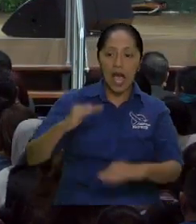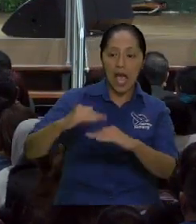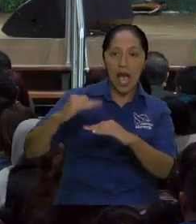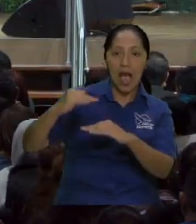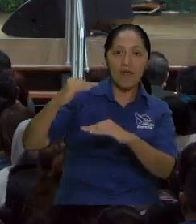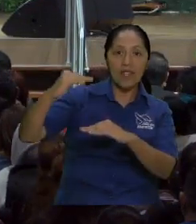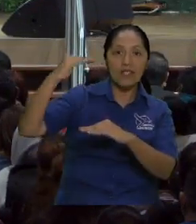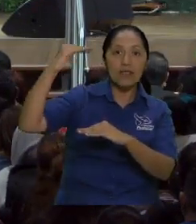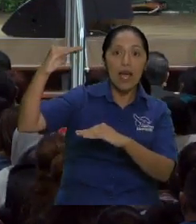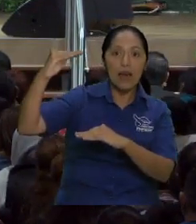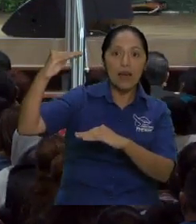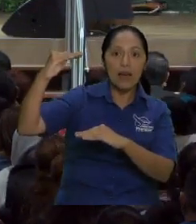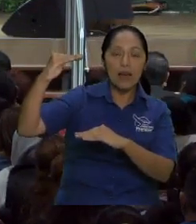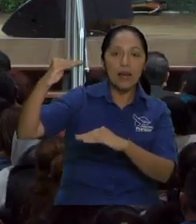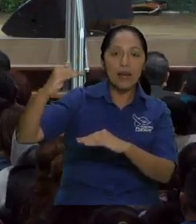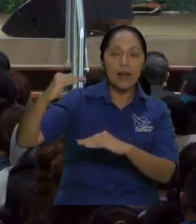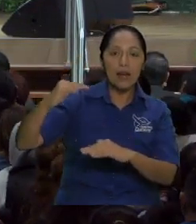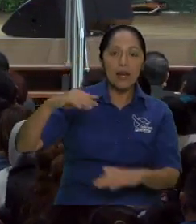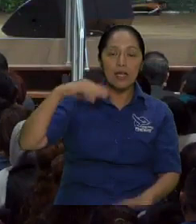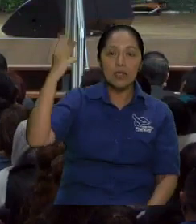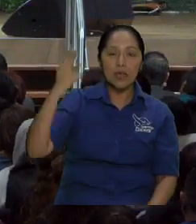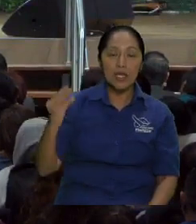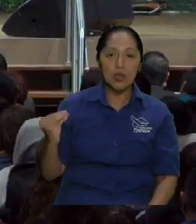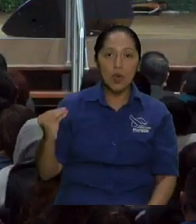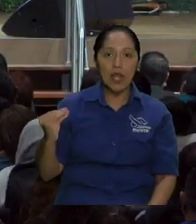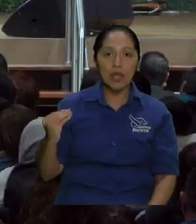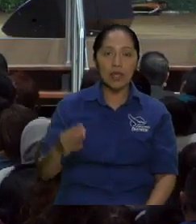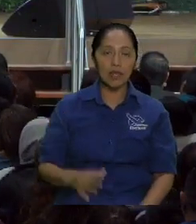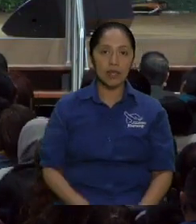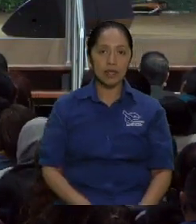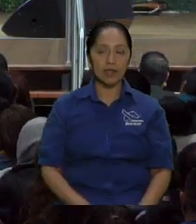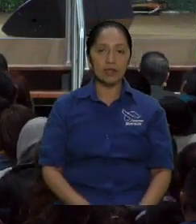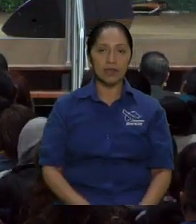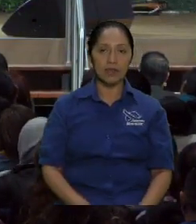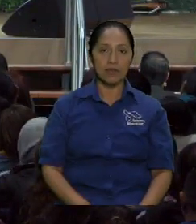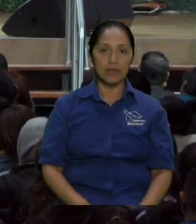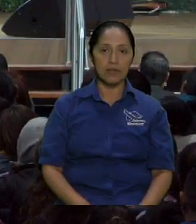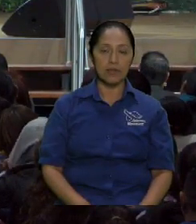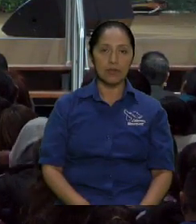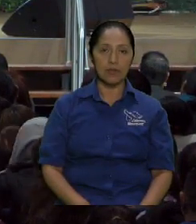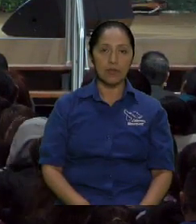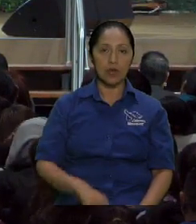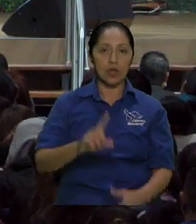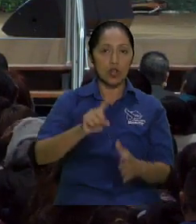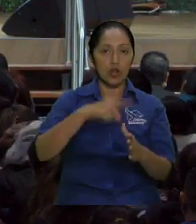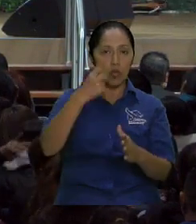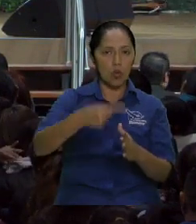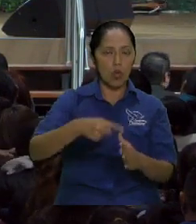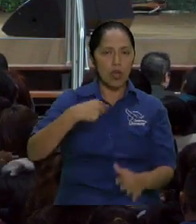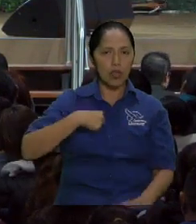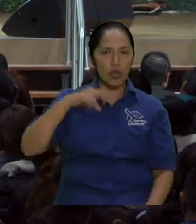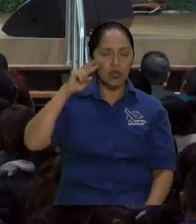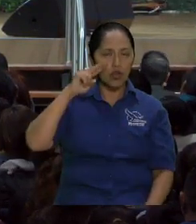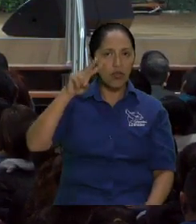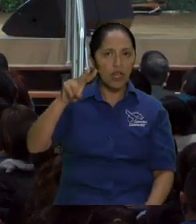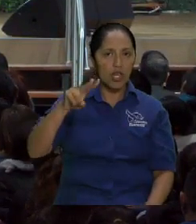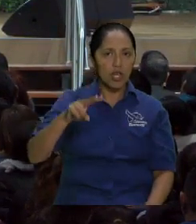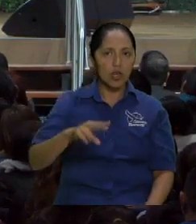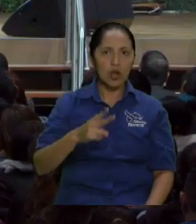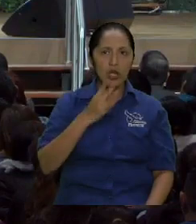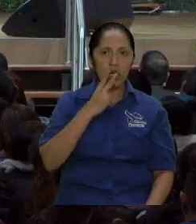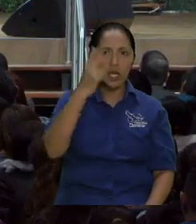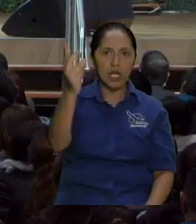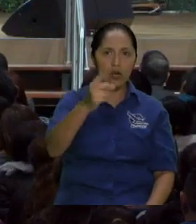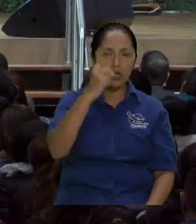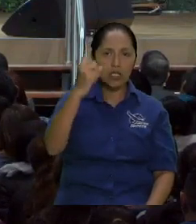por eso entre paréntesis cuando yo veo que hermanos están anunciando sus eventos y